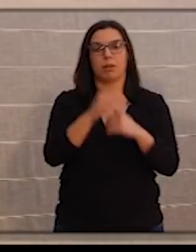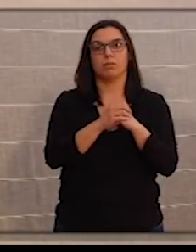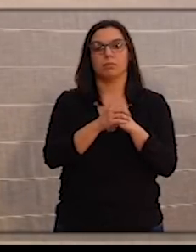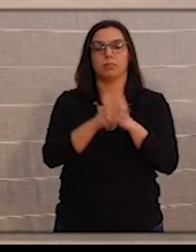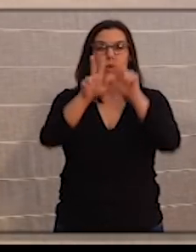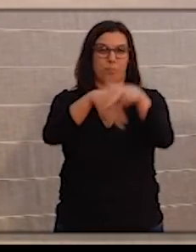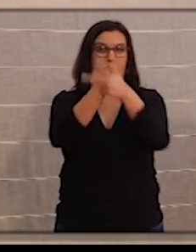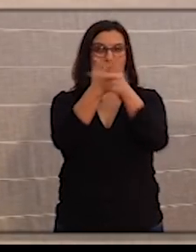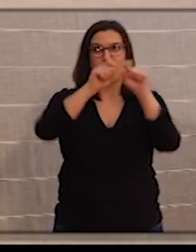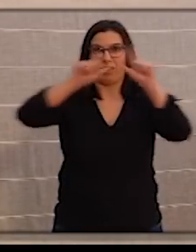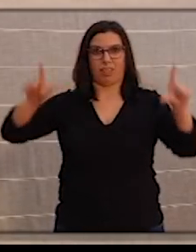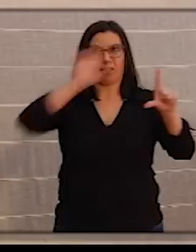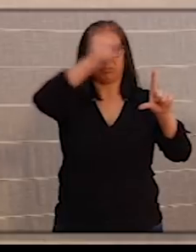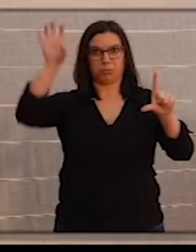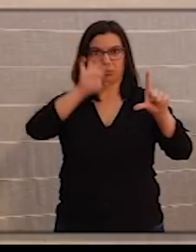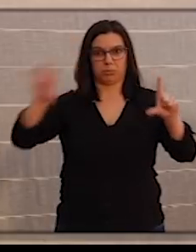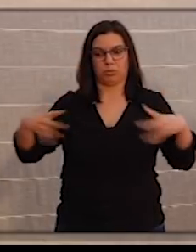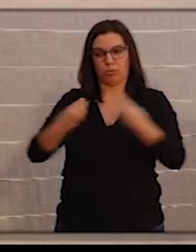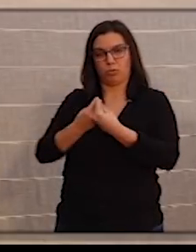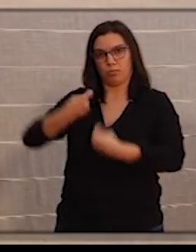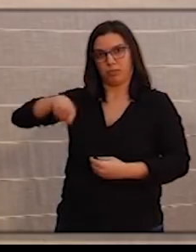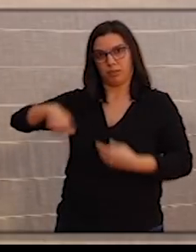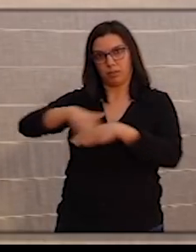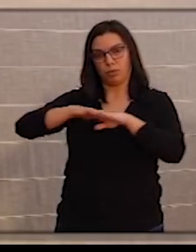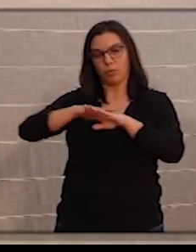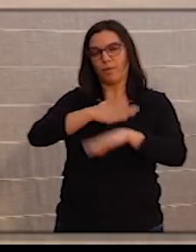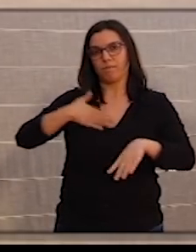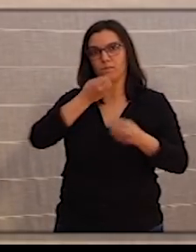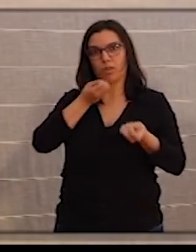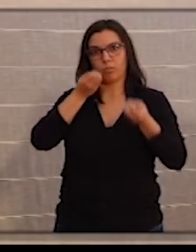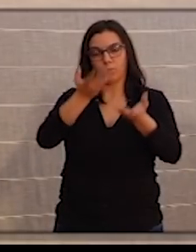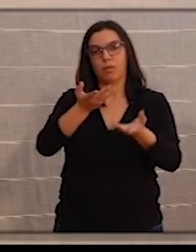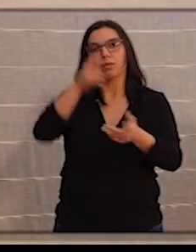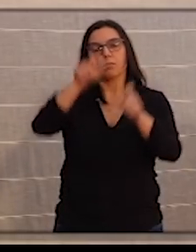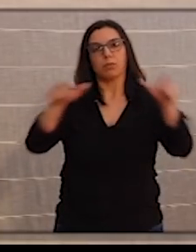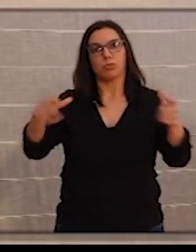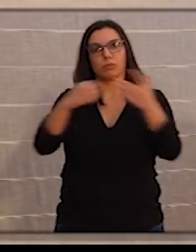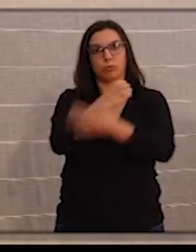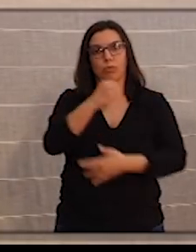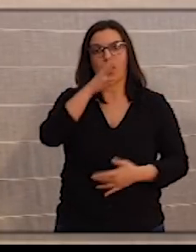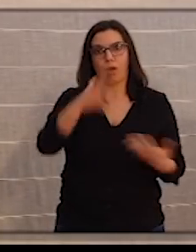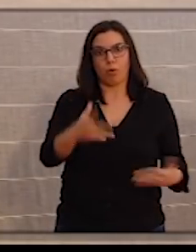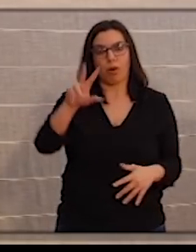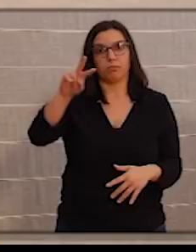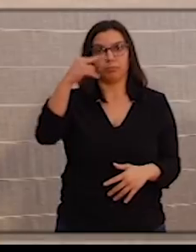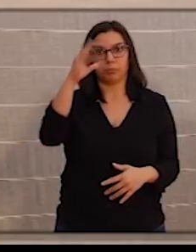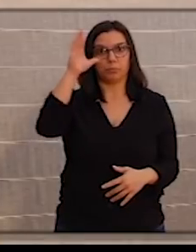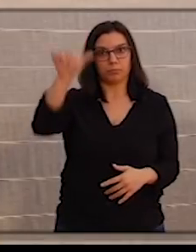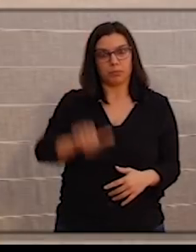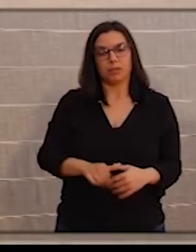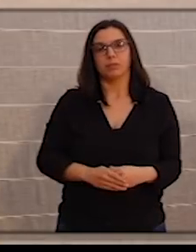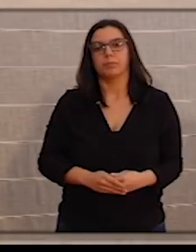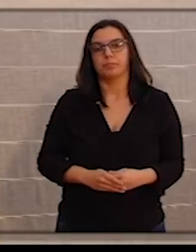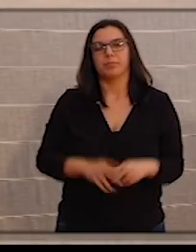videoconferencia, quiero informarles a todas las personas que nos están siguiendo de las